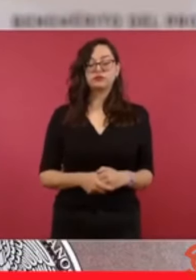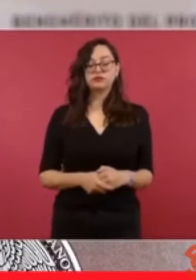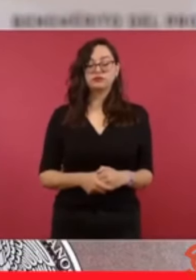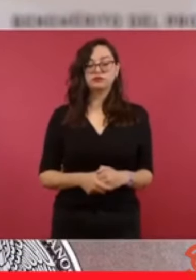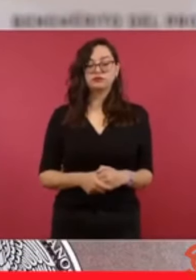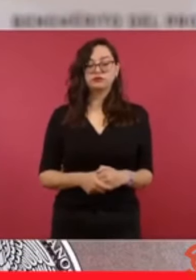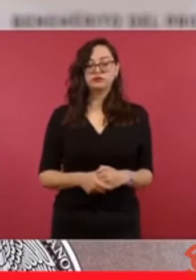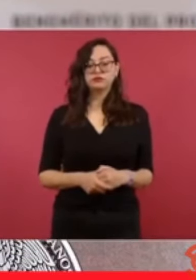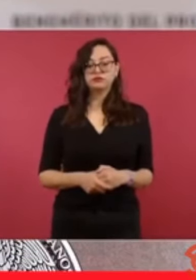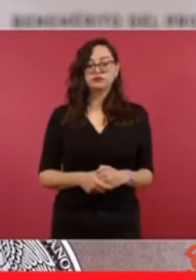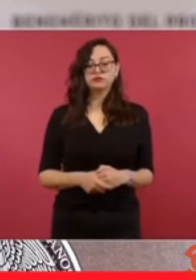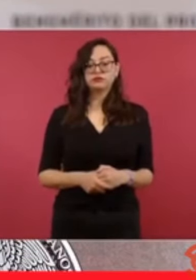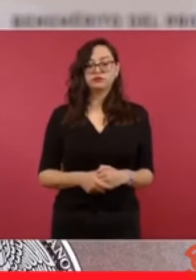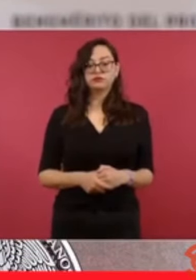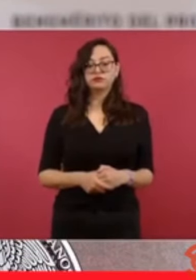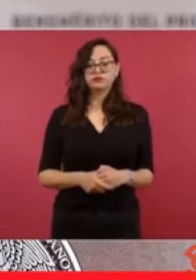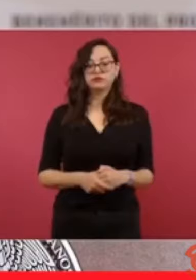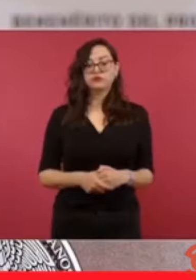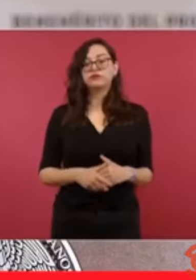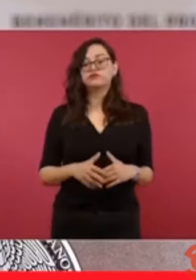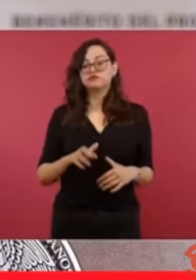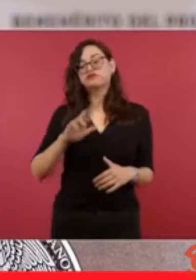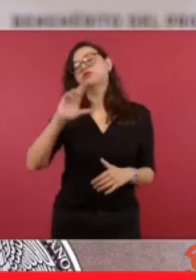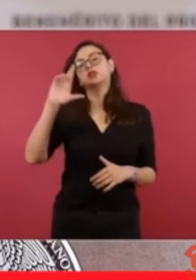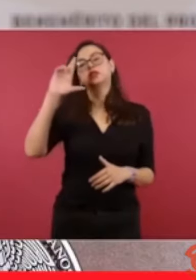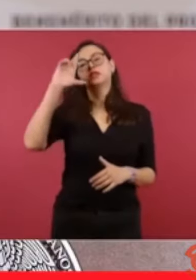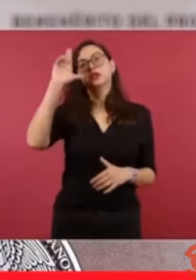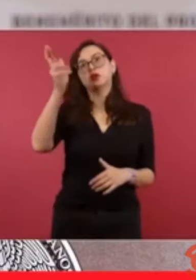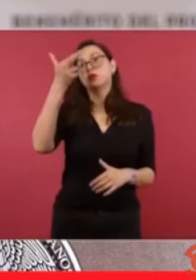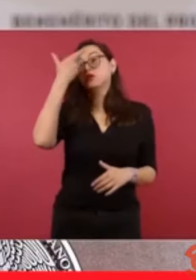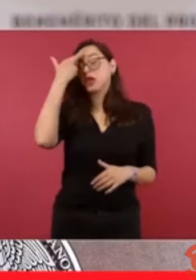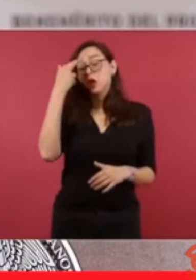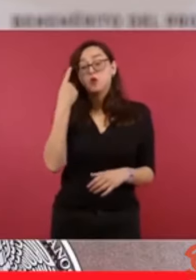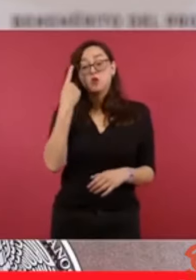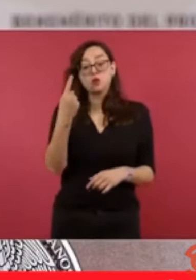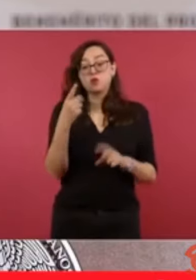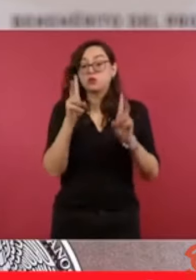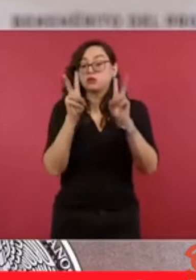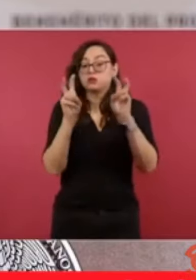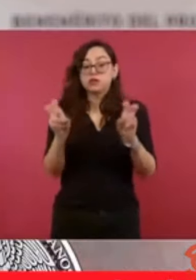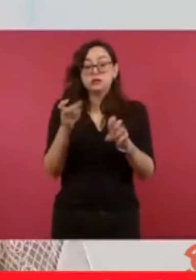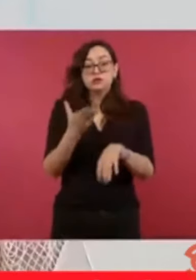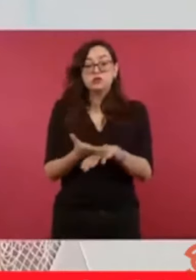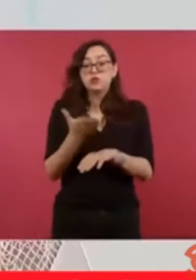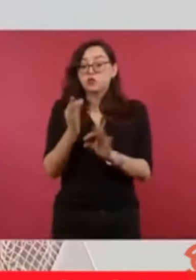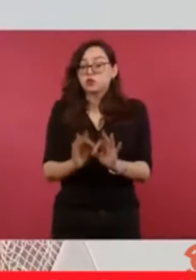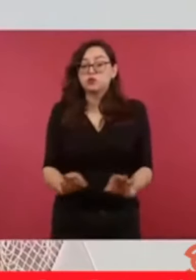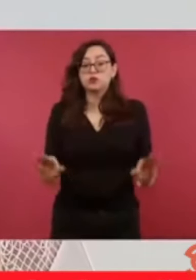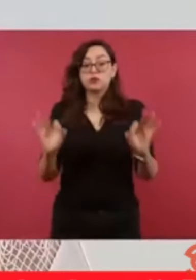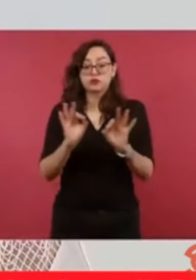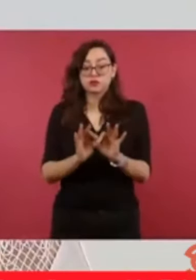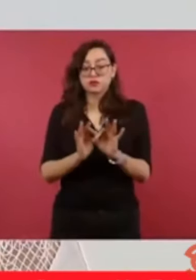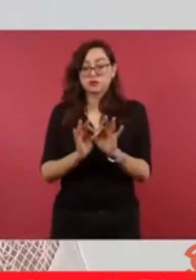refrescar la memoria con algo que es muy importante. En 2006,